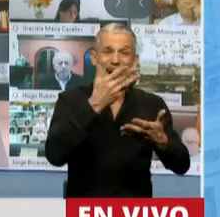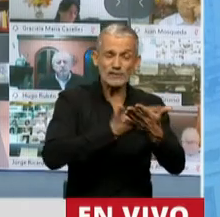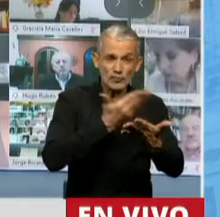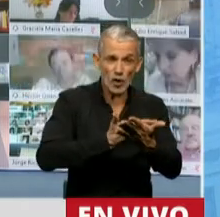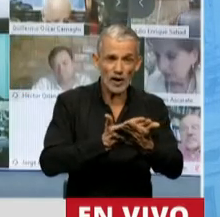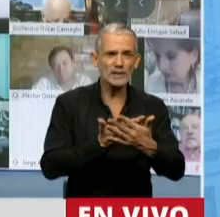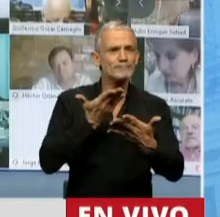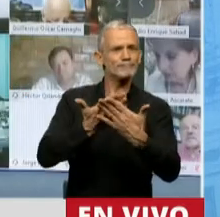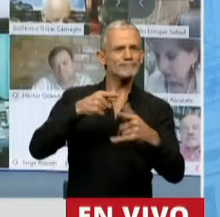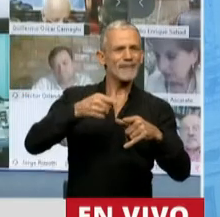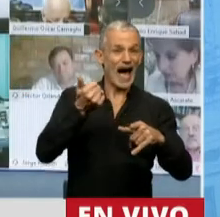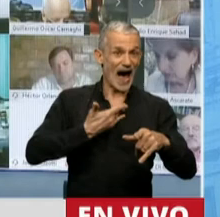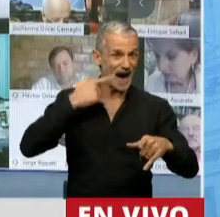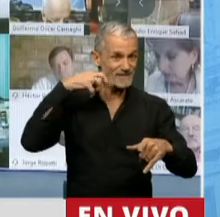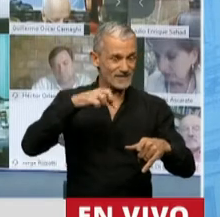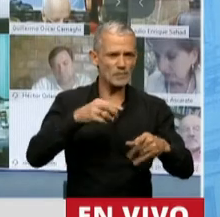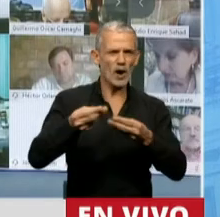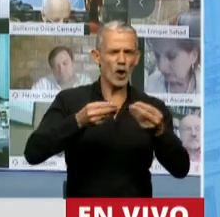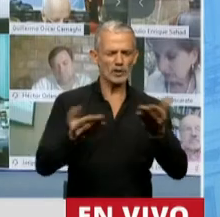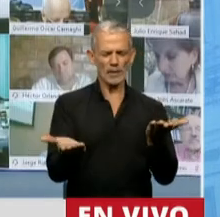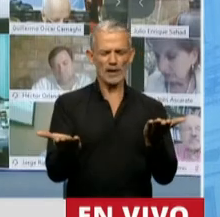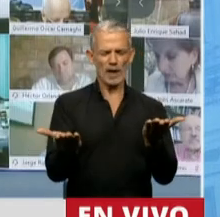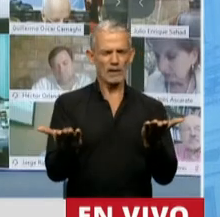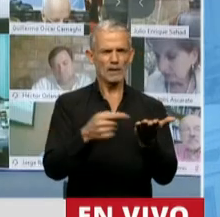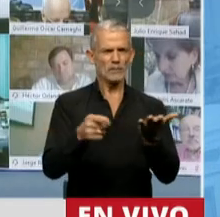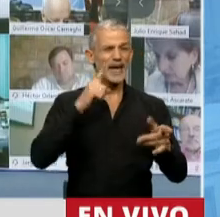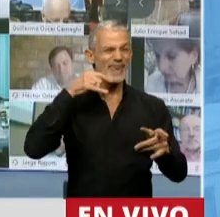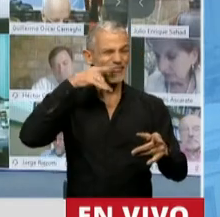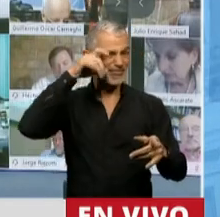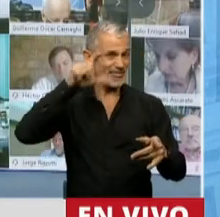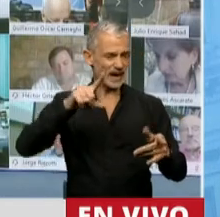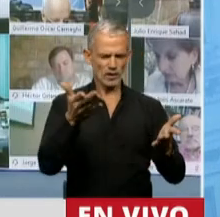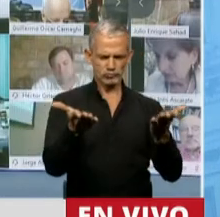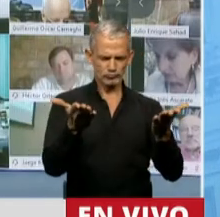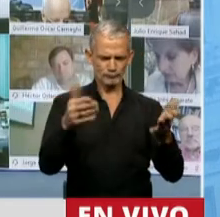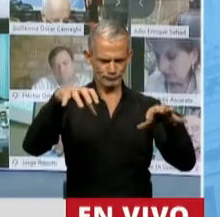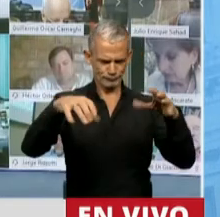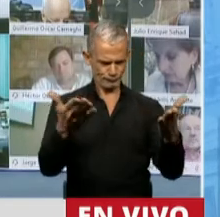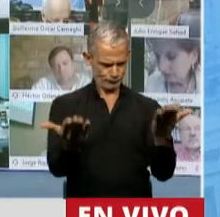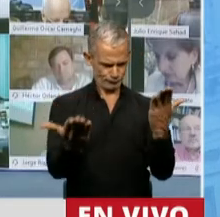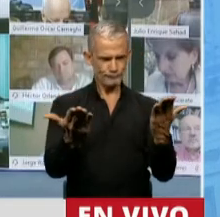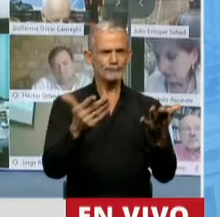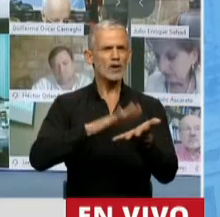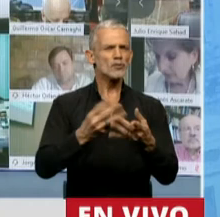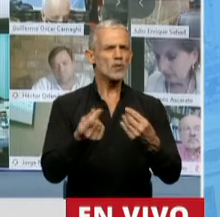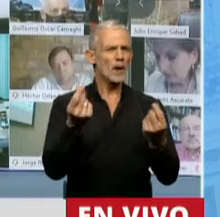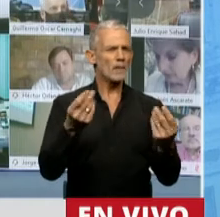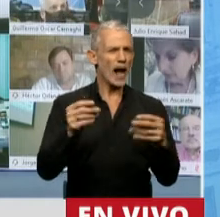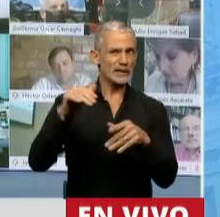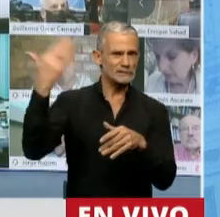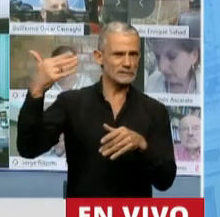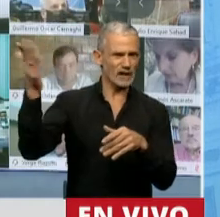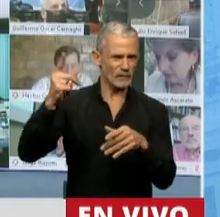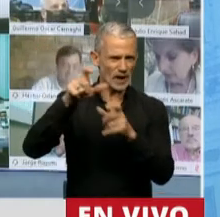juradas ante la AFIP y la contabilidad que lleva el INDEC, nuestro Instituto Estadístico, en relación con la acumulación de activos externos de